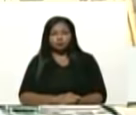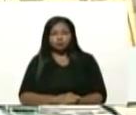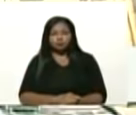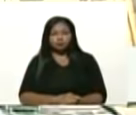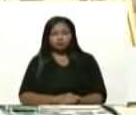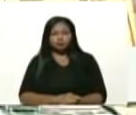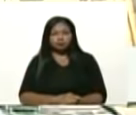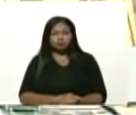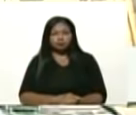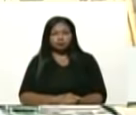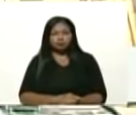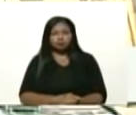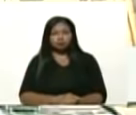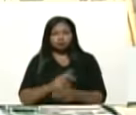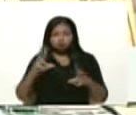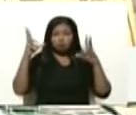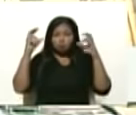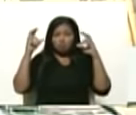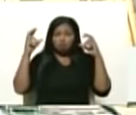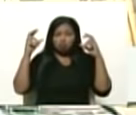¿Me están oyendo?